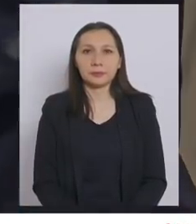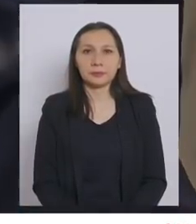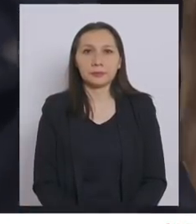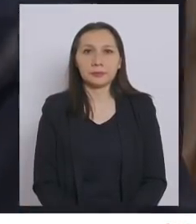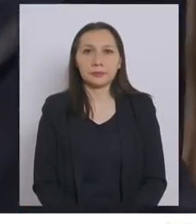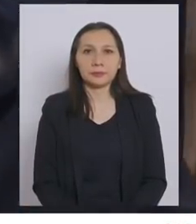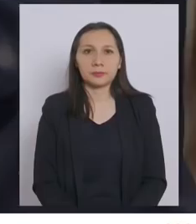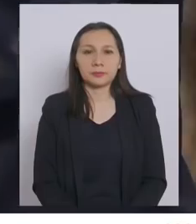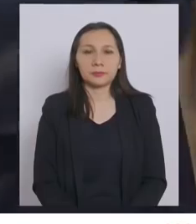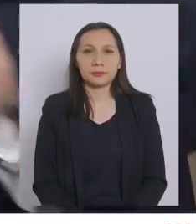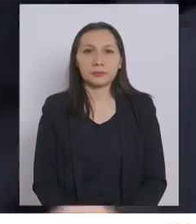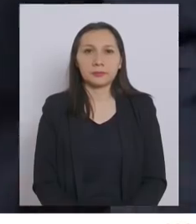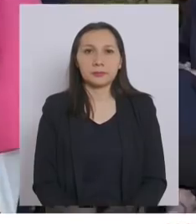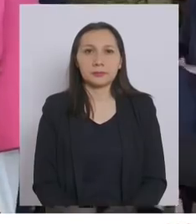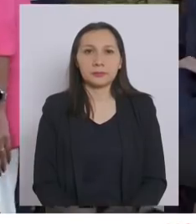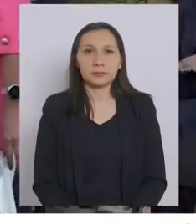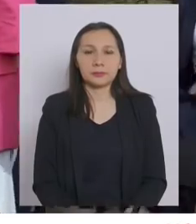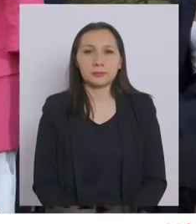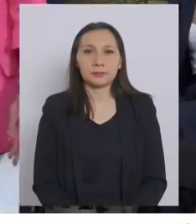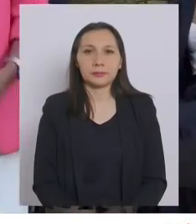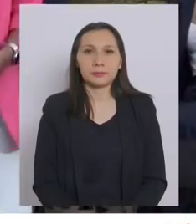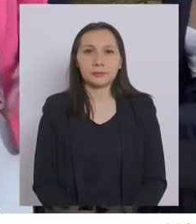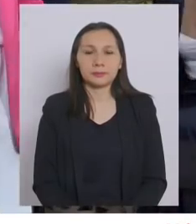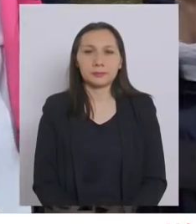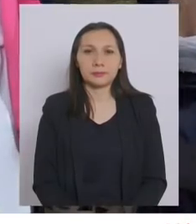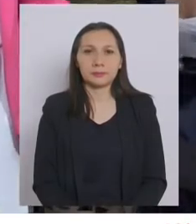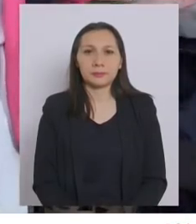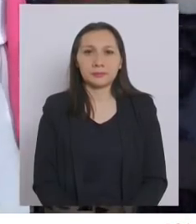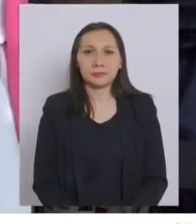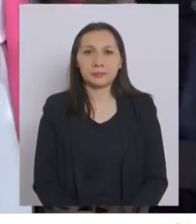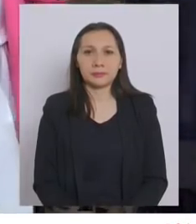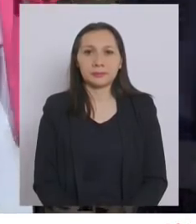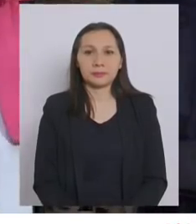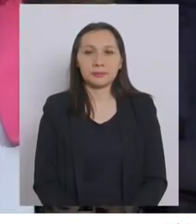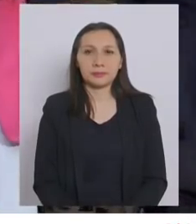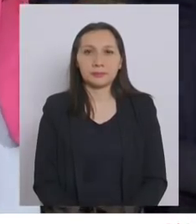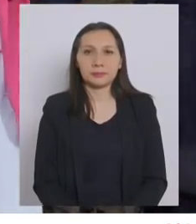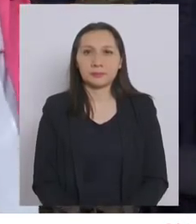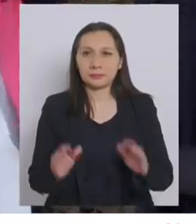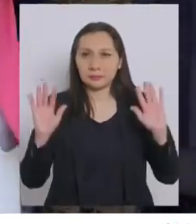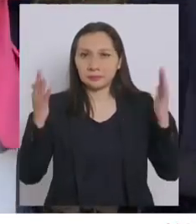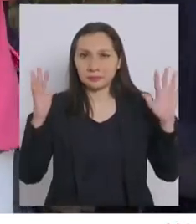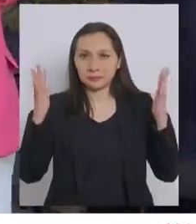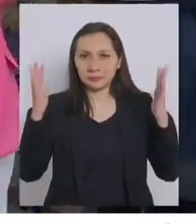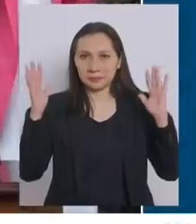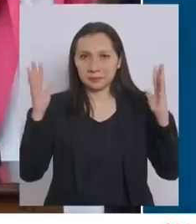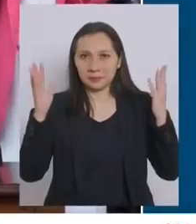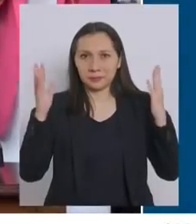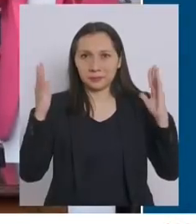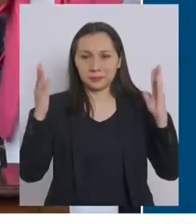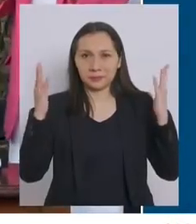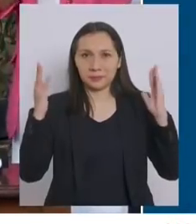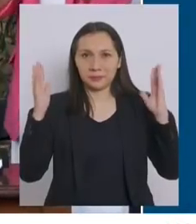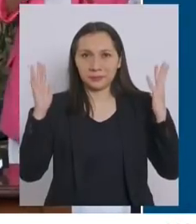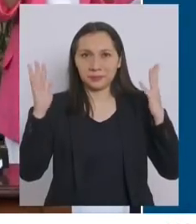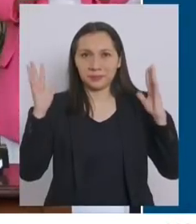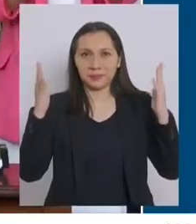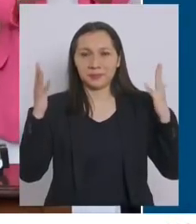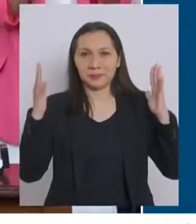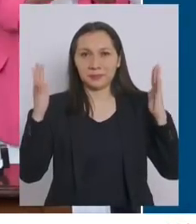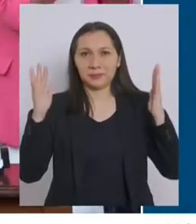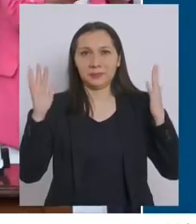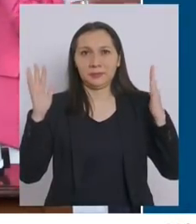Ese es uno de los anuncios. Se está firmando este proyecto de ley que ingresaría al Congreso. Además, el Presidente de la República, Sebastián Piñera,